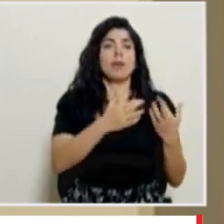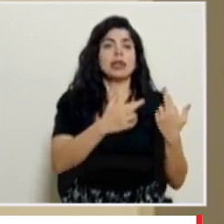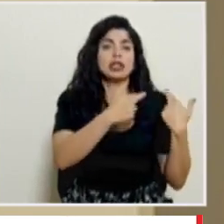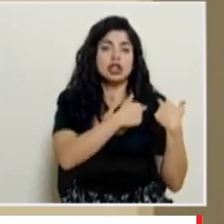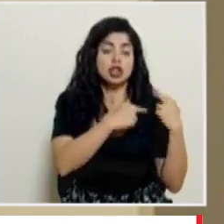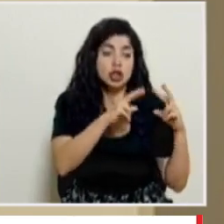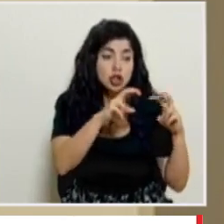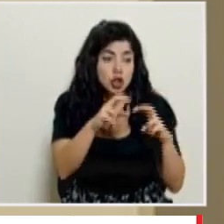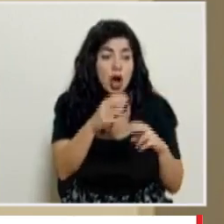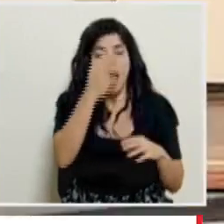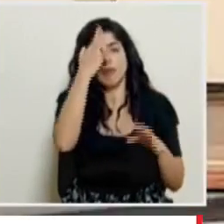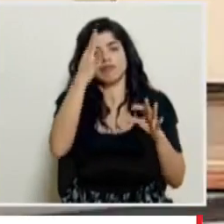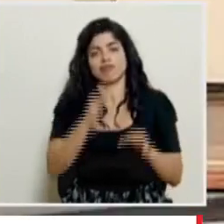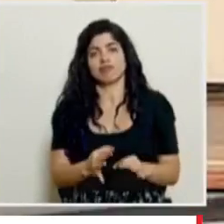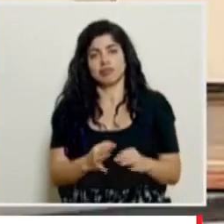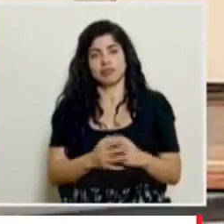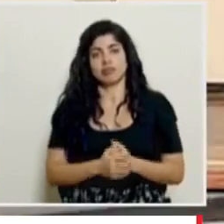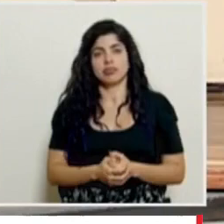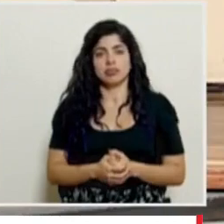decisiones